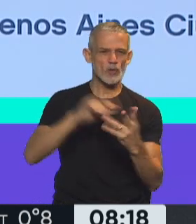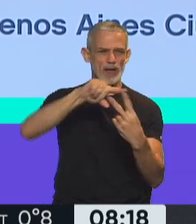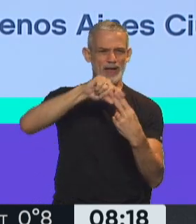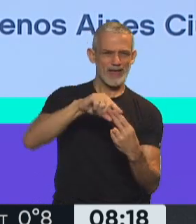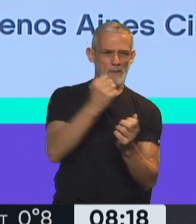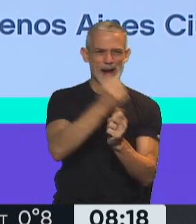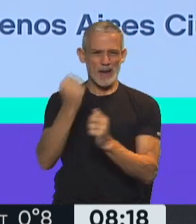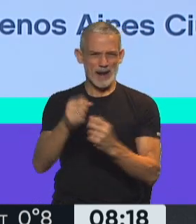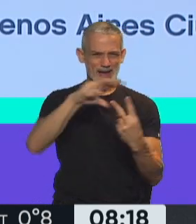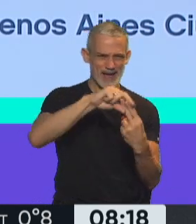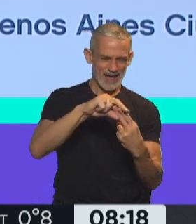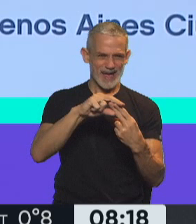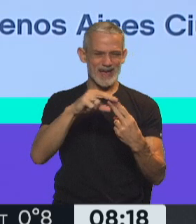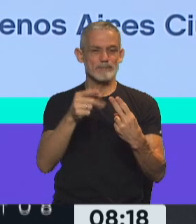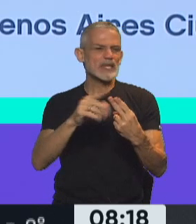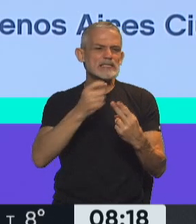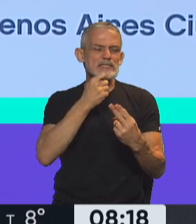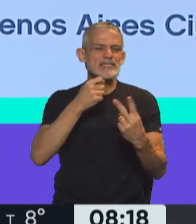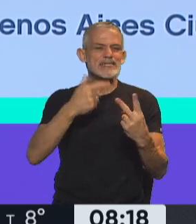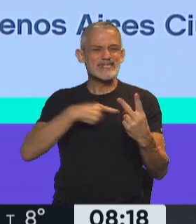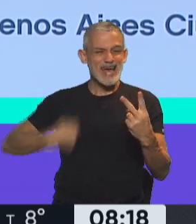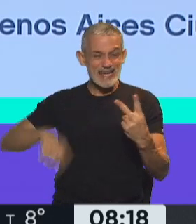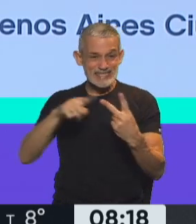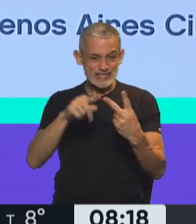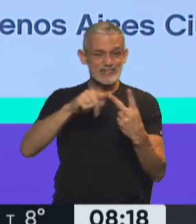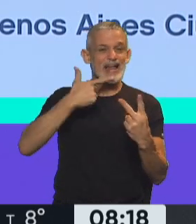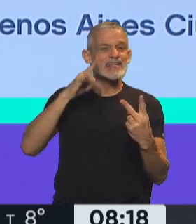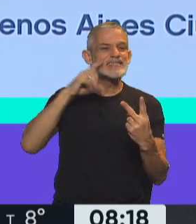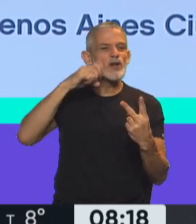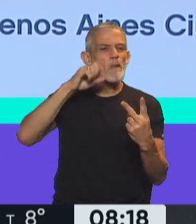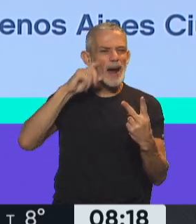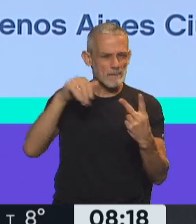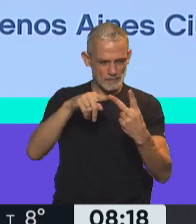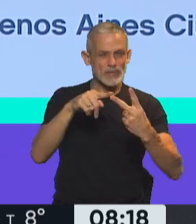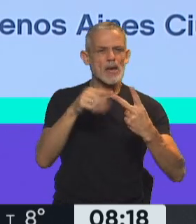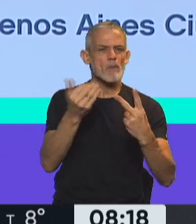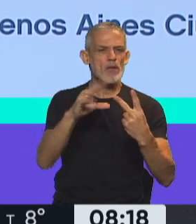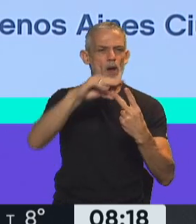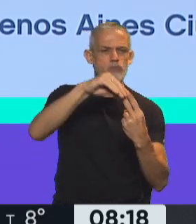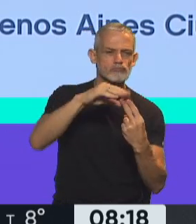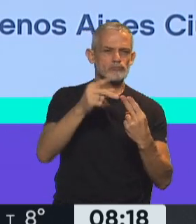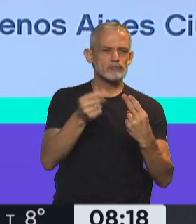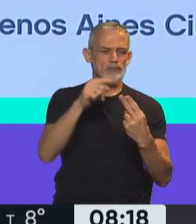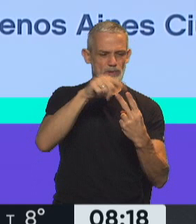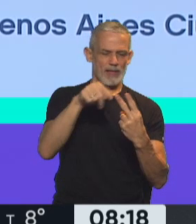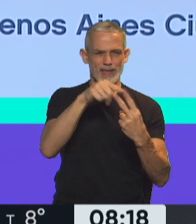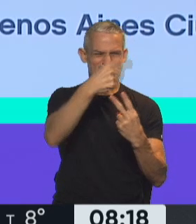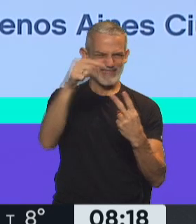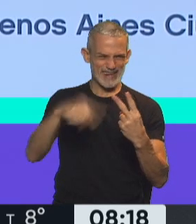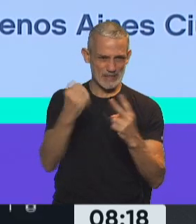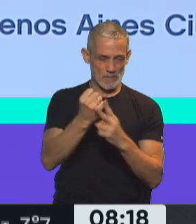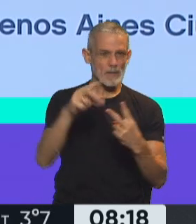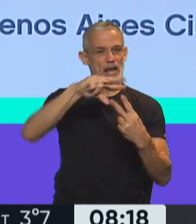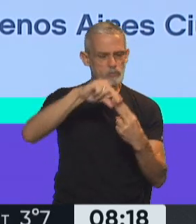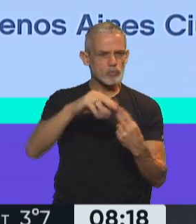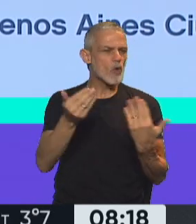vacunas y la incorporación de que Sinopharm pueda jugar en esa posibilidad de lo que llaman el esquema heterólogo. Y después preguntarle, Ministro,